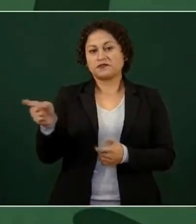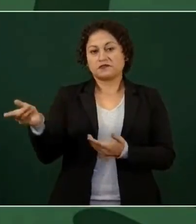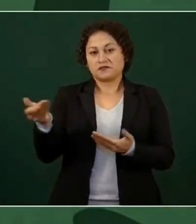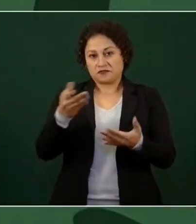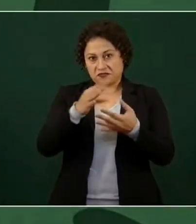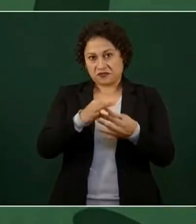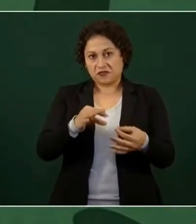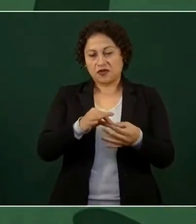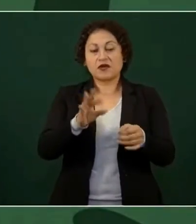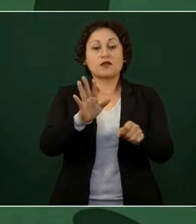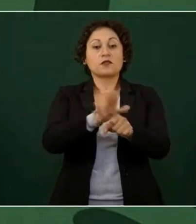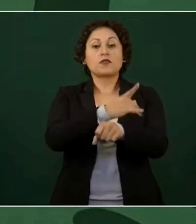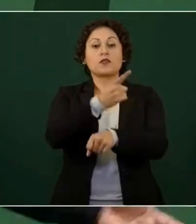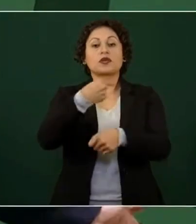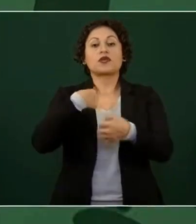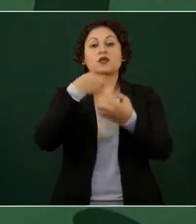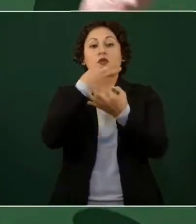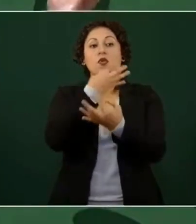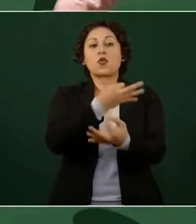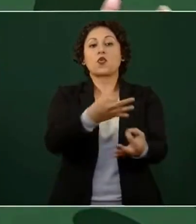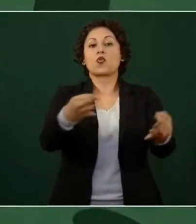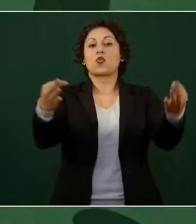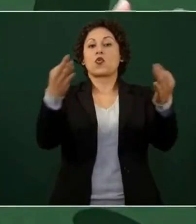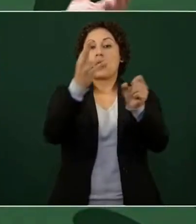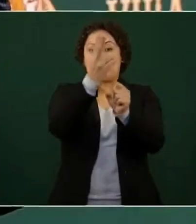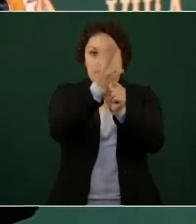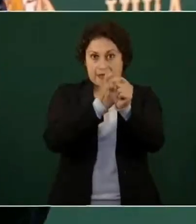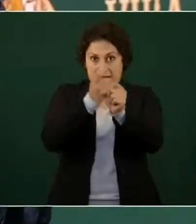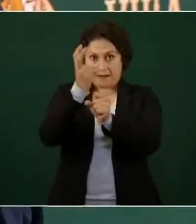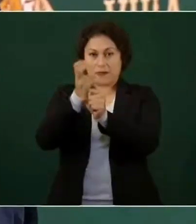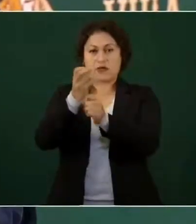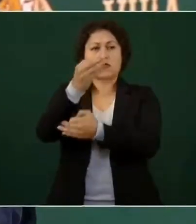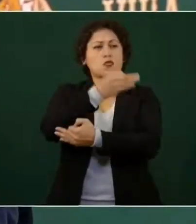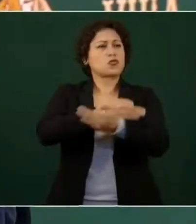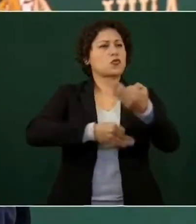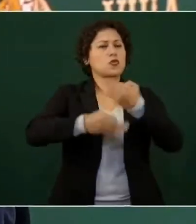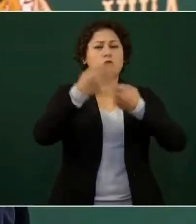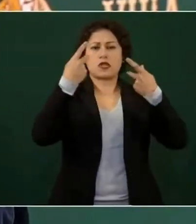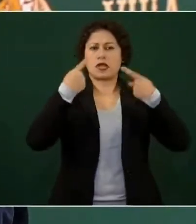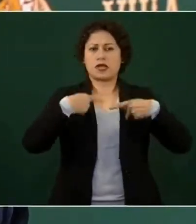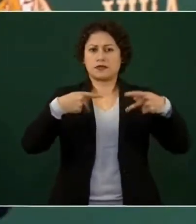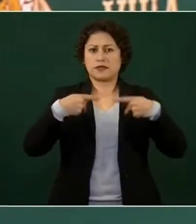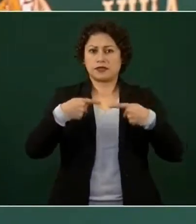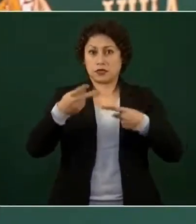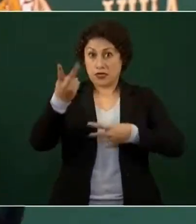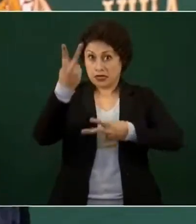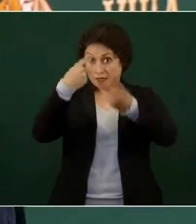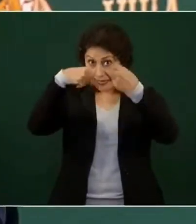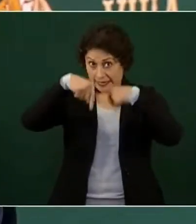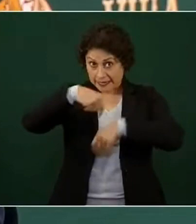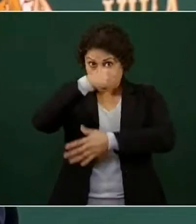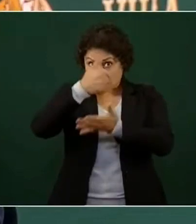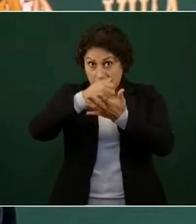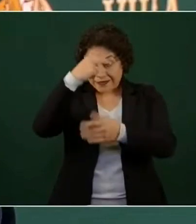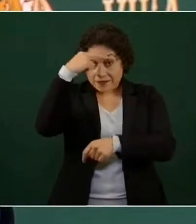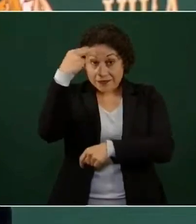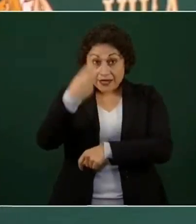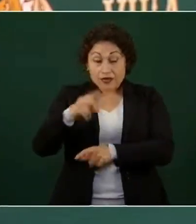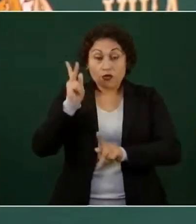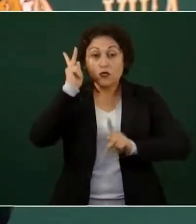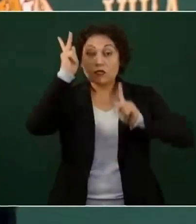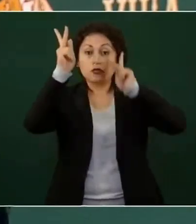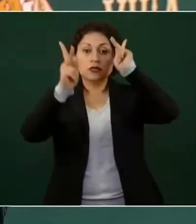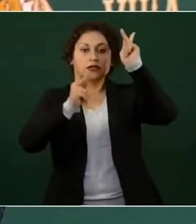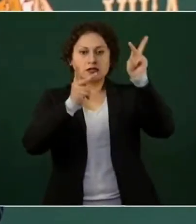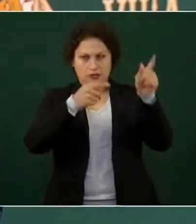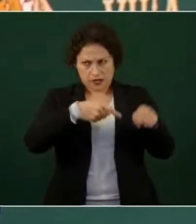capitalinos y de todo el país, cuando vengan a la Ciudad de México, no sólo que vayan a Los Pinos, que